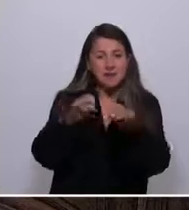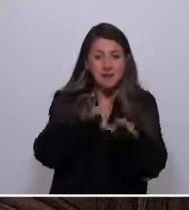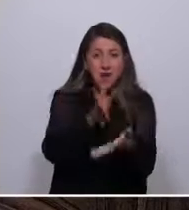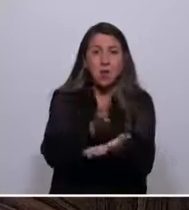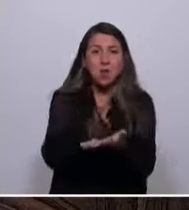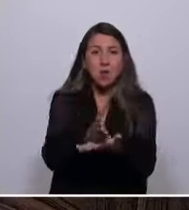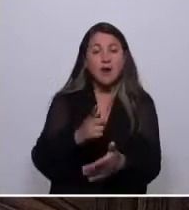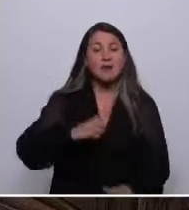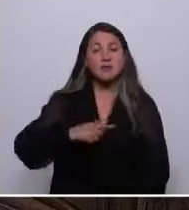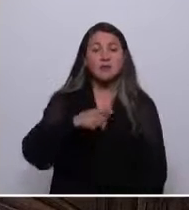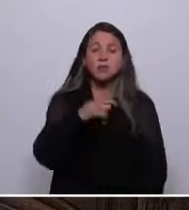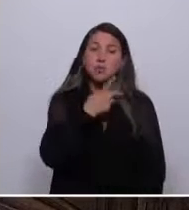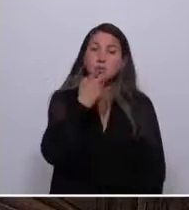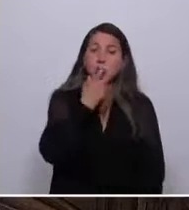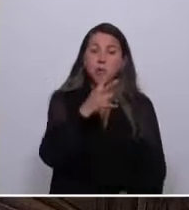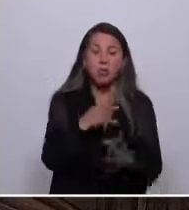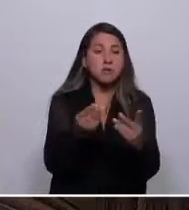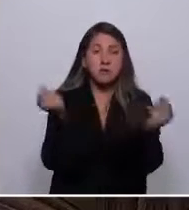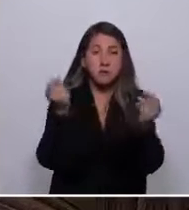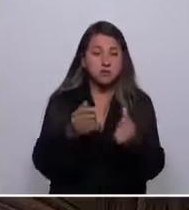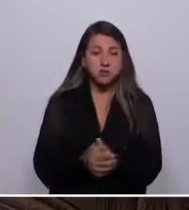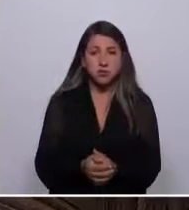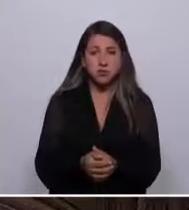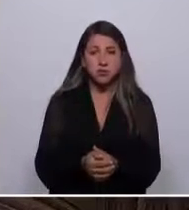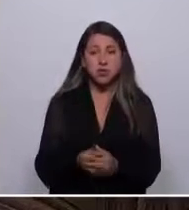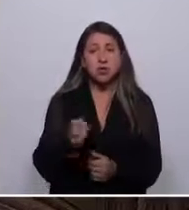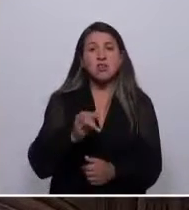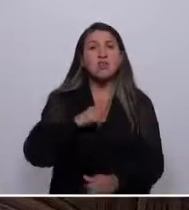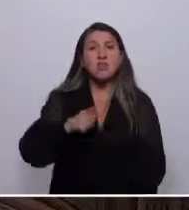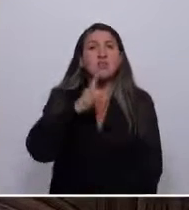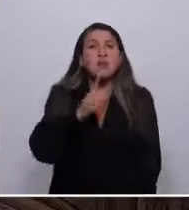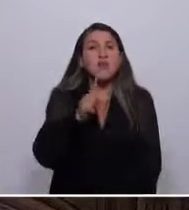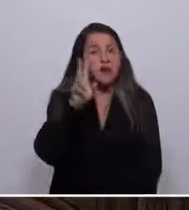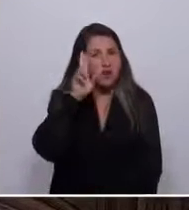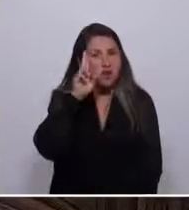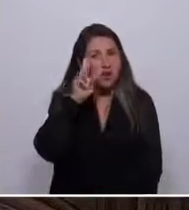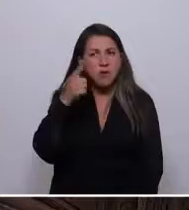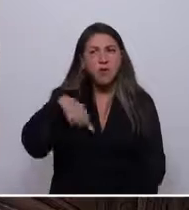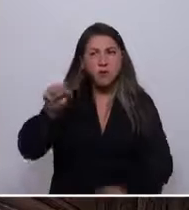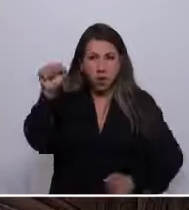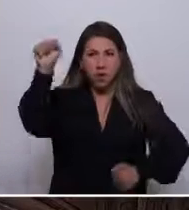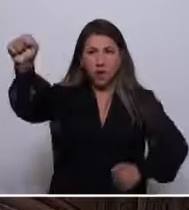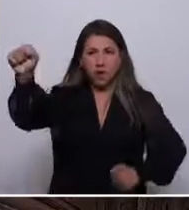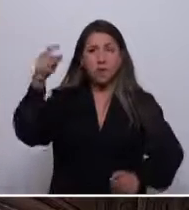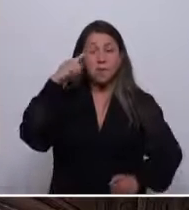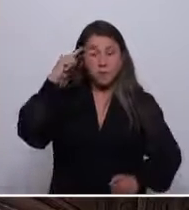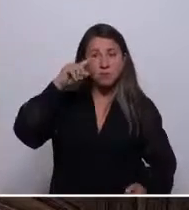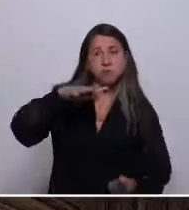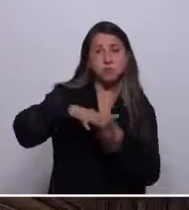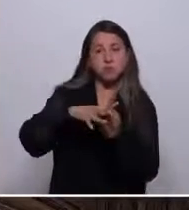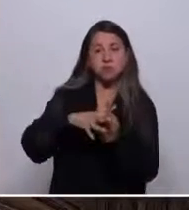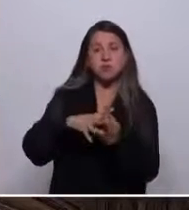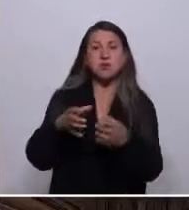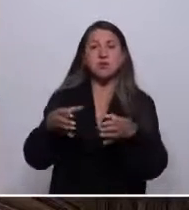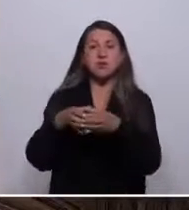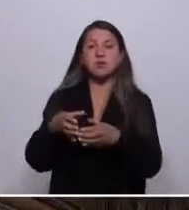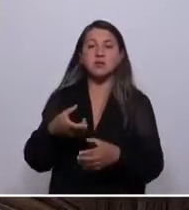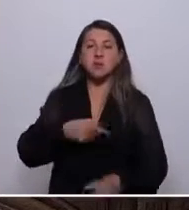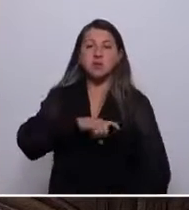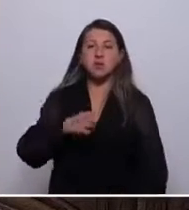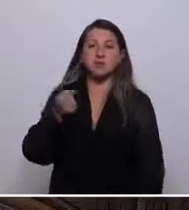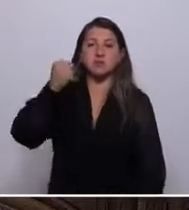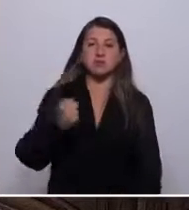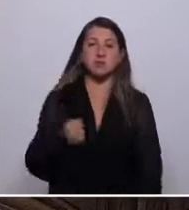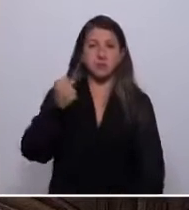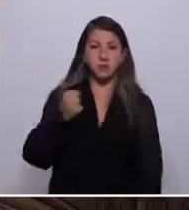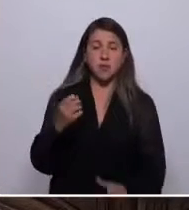liceo que tu lengua desapareció? ¿Y que los culpables son recordados como héroes, pioneros y colonizadores? ¿Tanto